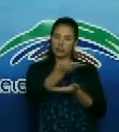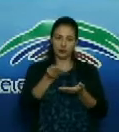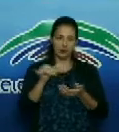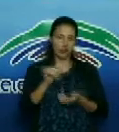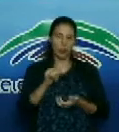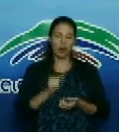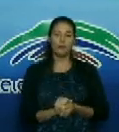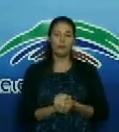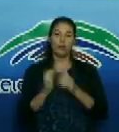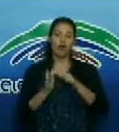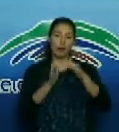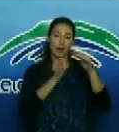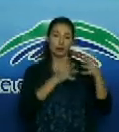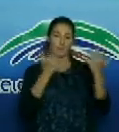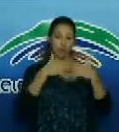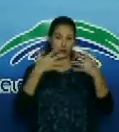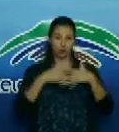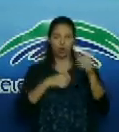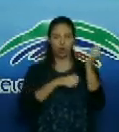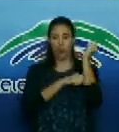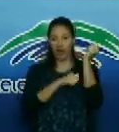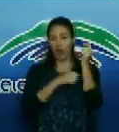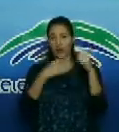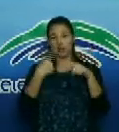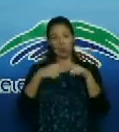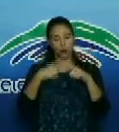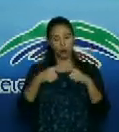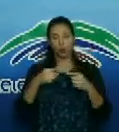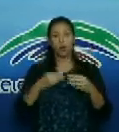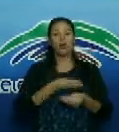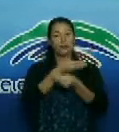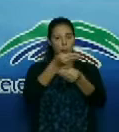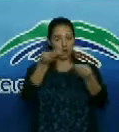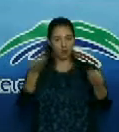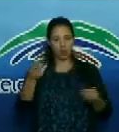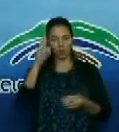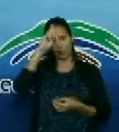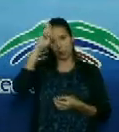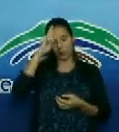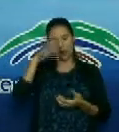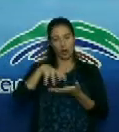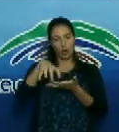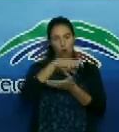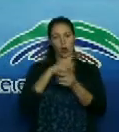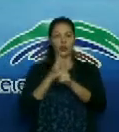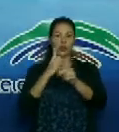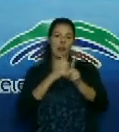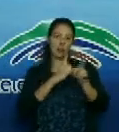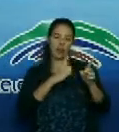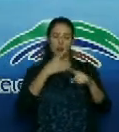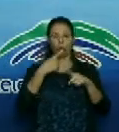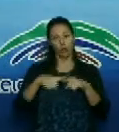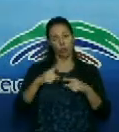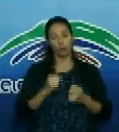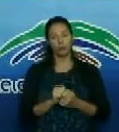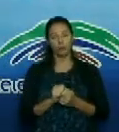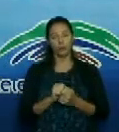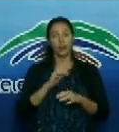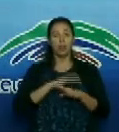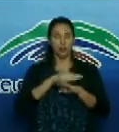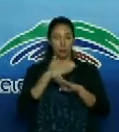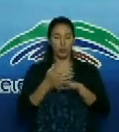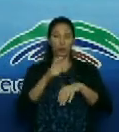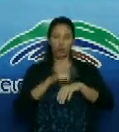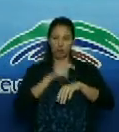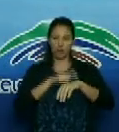de carne con el objetivo fundamental, todos los hospitales, los centros de aislamiento. Luego de una etapa de deterioro, la empresa